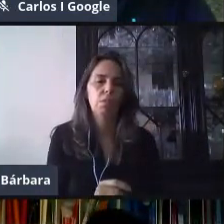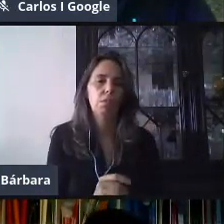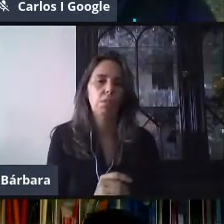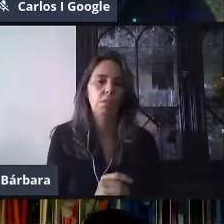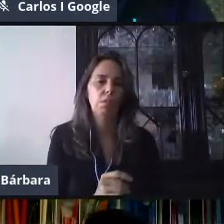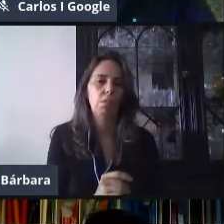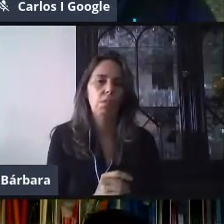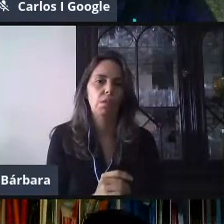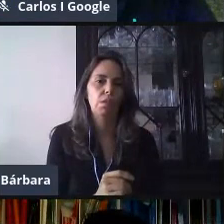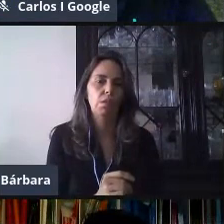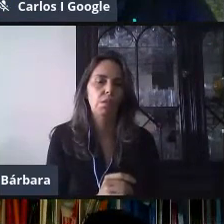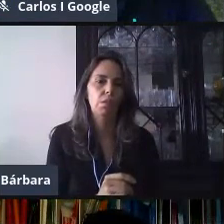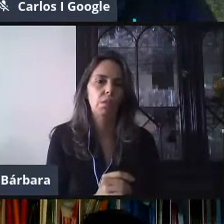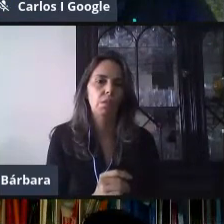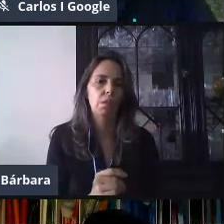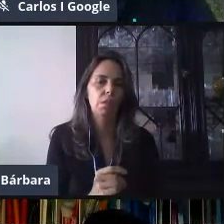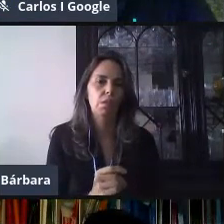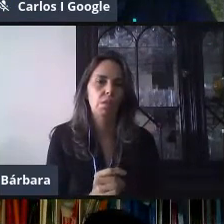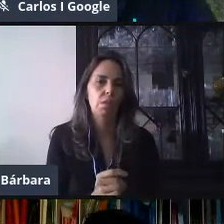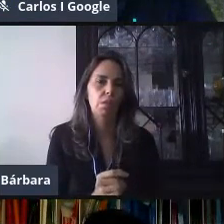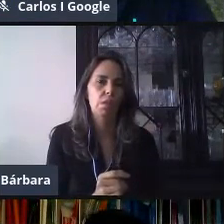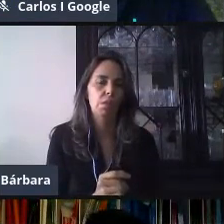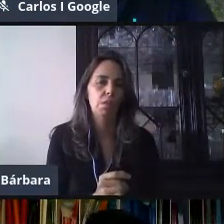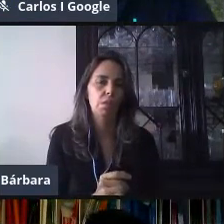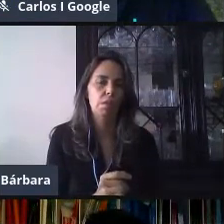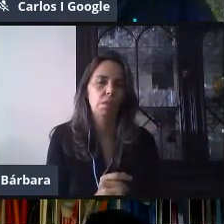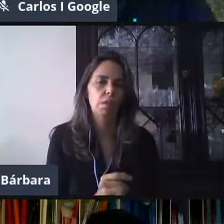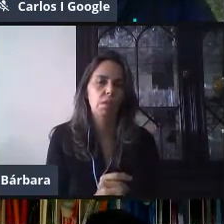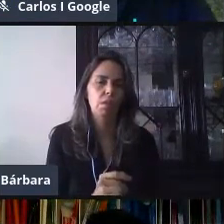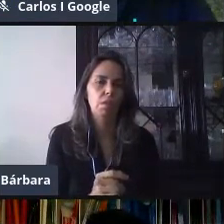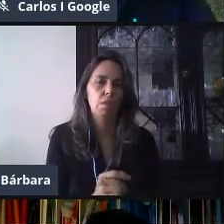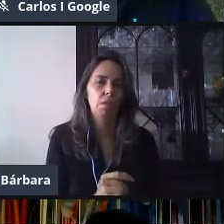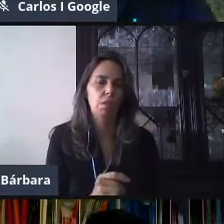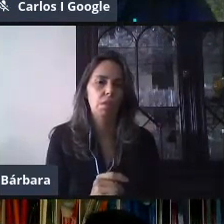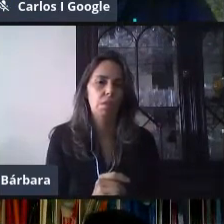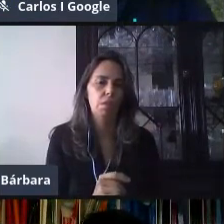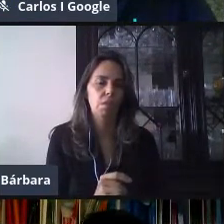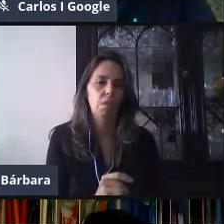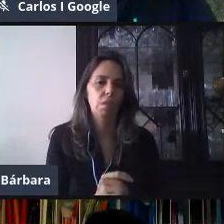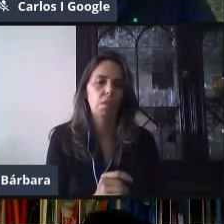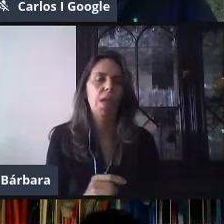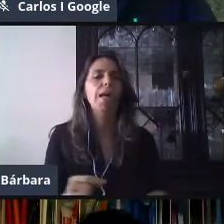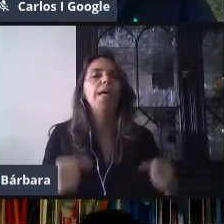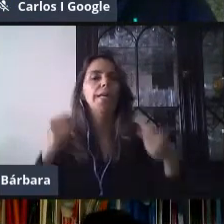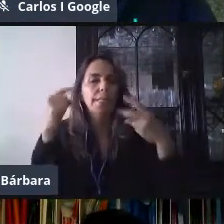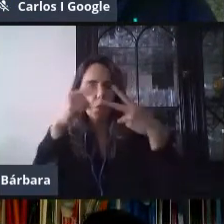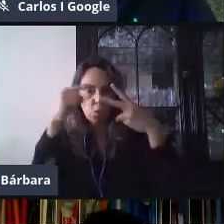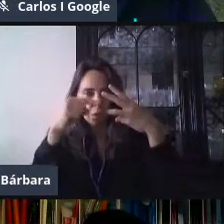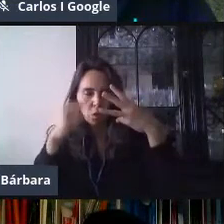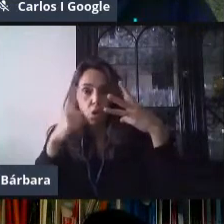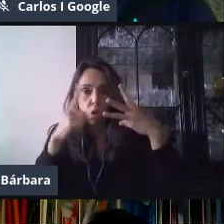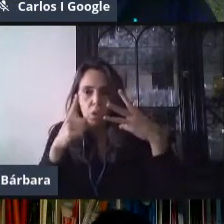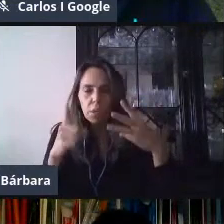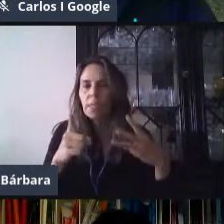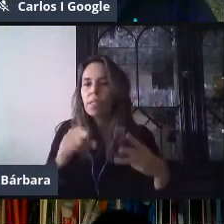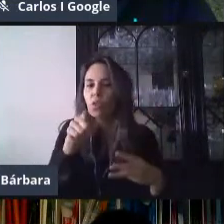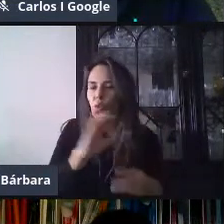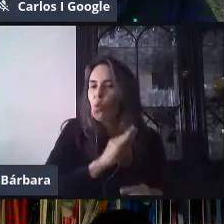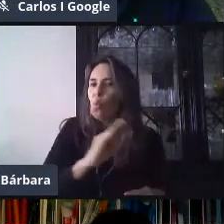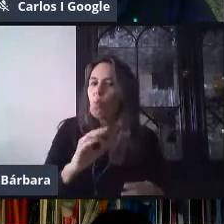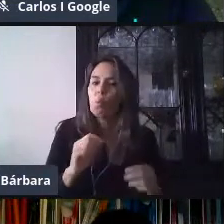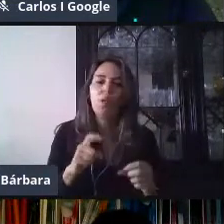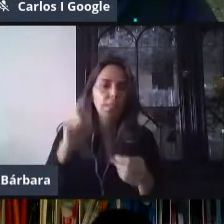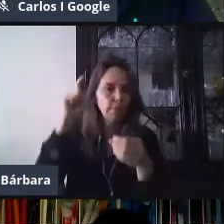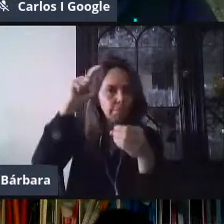formas en las que yo pueda ingresar a formularios? Tenemos tres. La primera que es a través del mosaico de